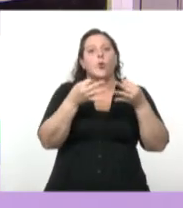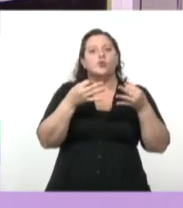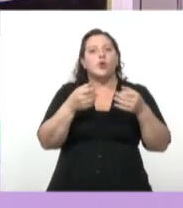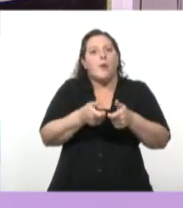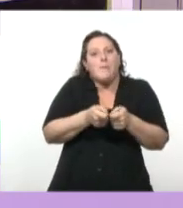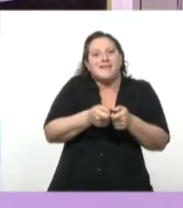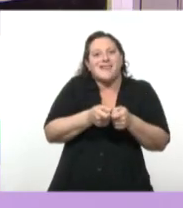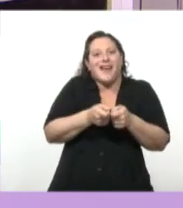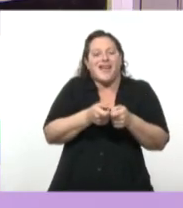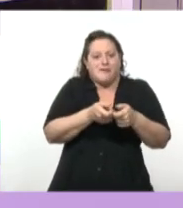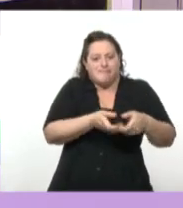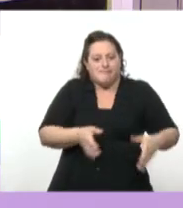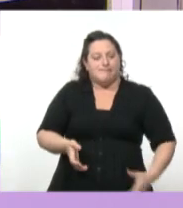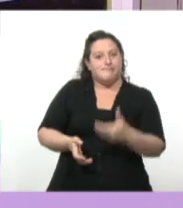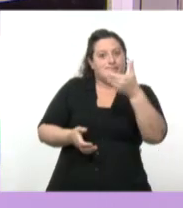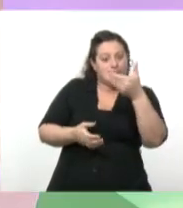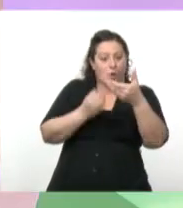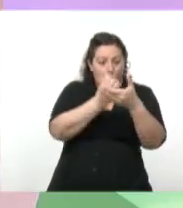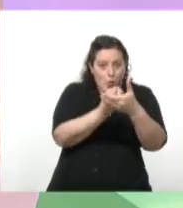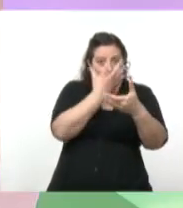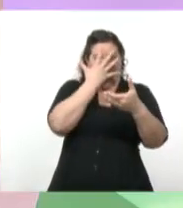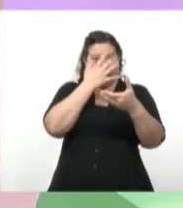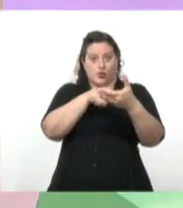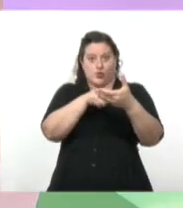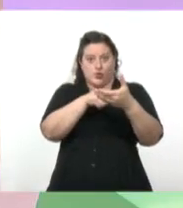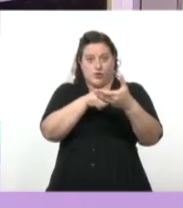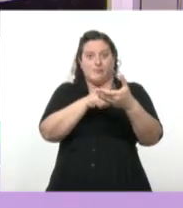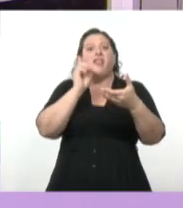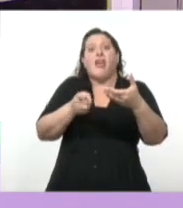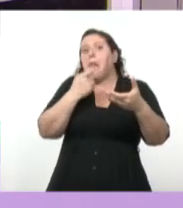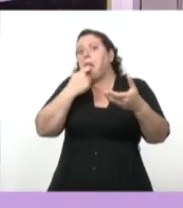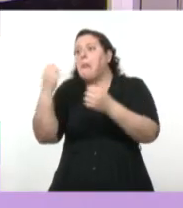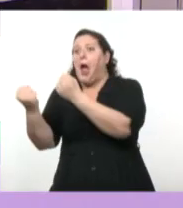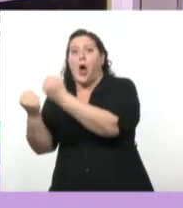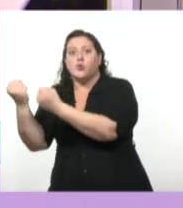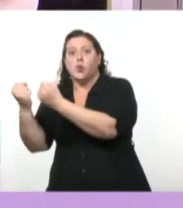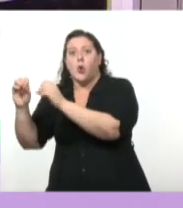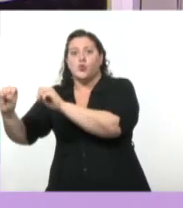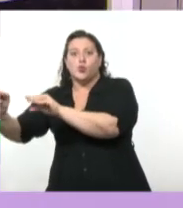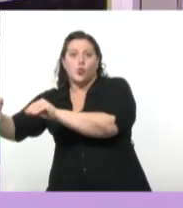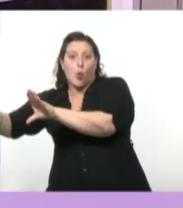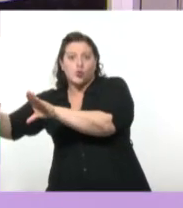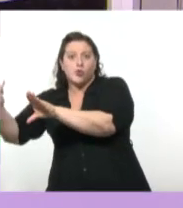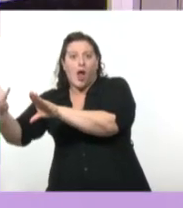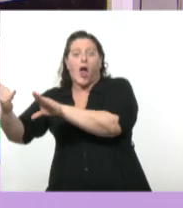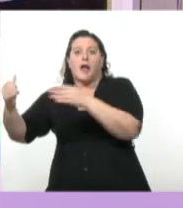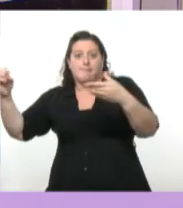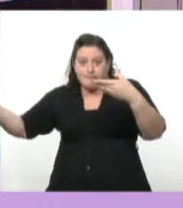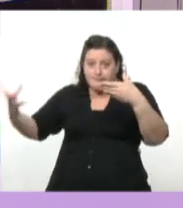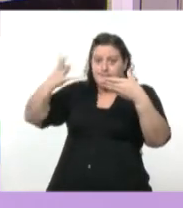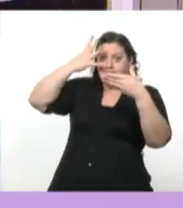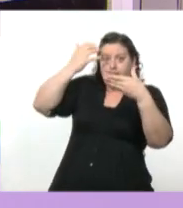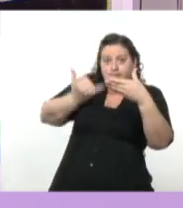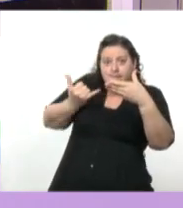en tu cara. Y también tenés por ir, no sé, reflejos de autos, de luces del sol o de luces del semáforo. O sea, que el